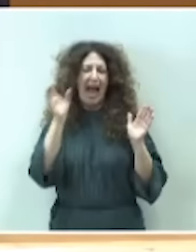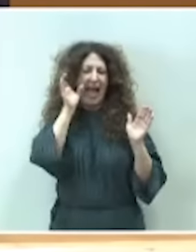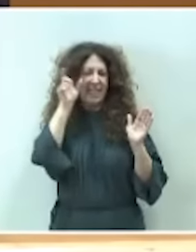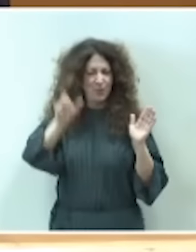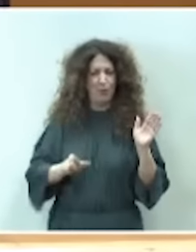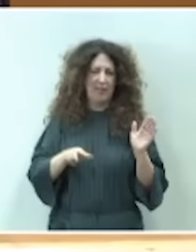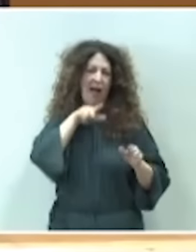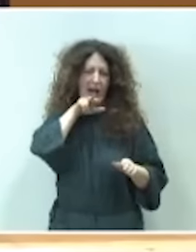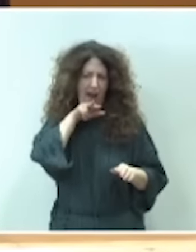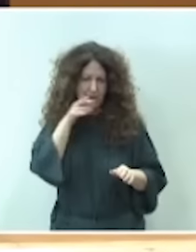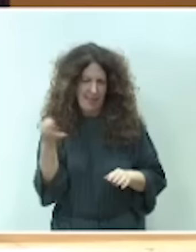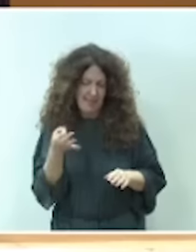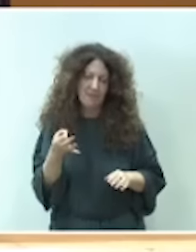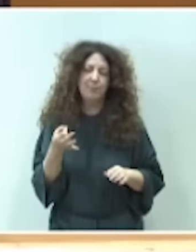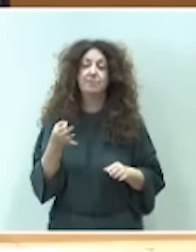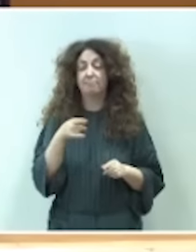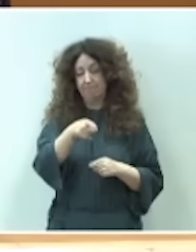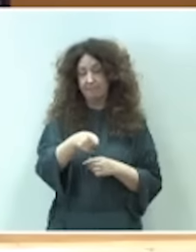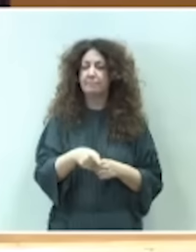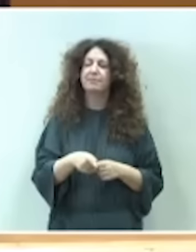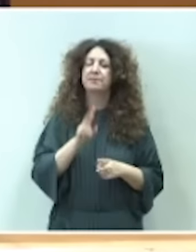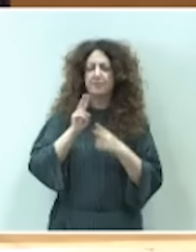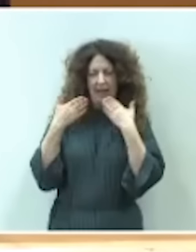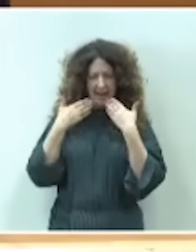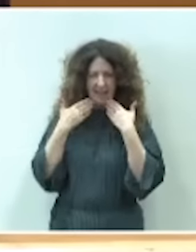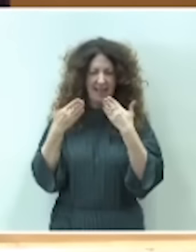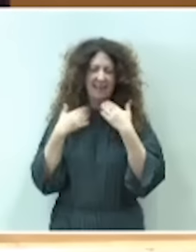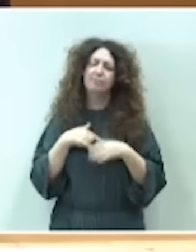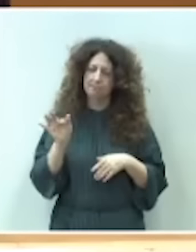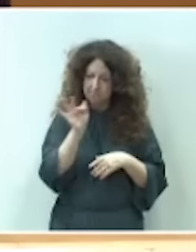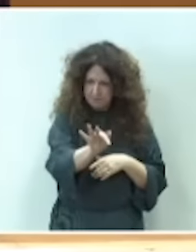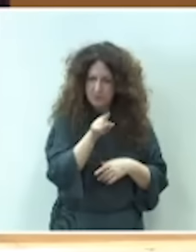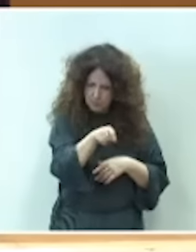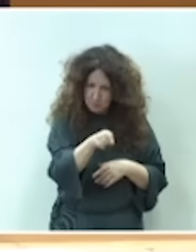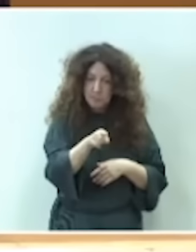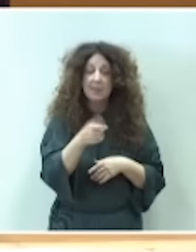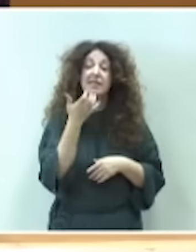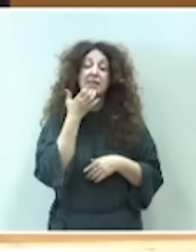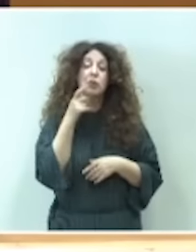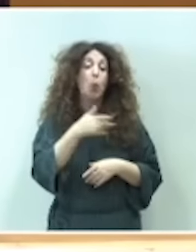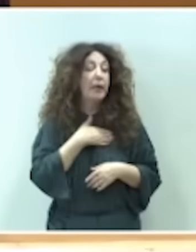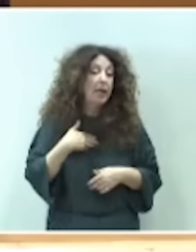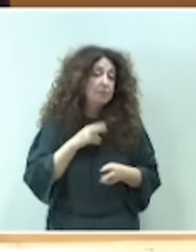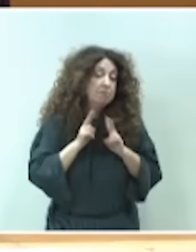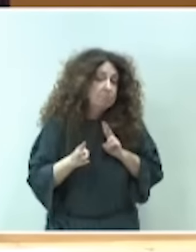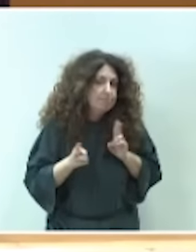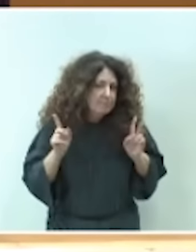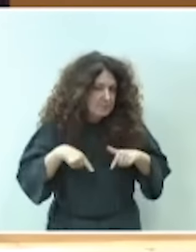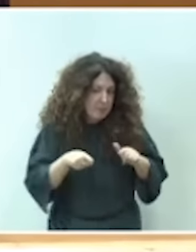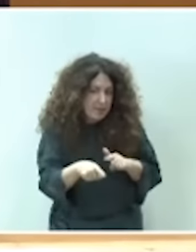en el uso de la palabra. Si es usted tan amable, señor ministro, está en el uso de la palabra siempre y cuando que usted lo considere oportuno.